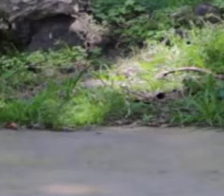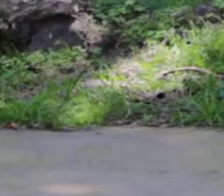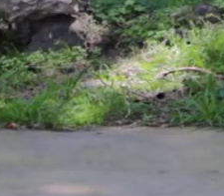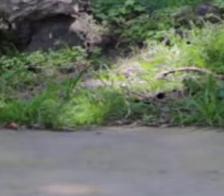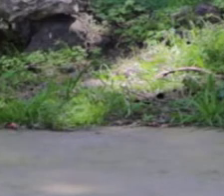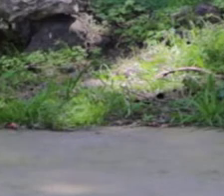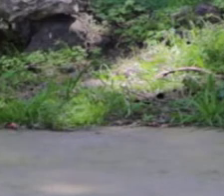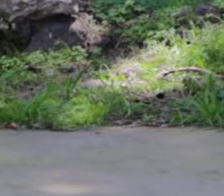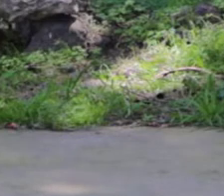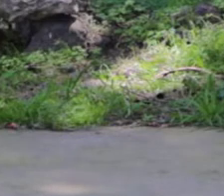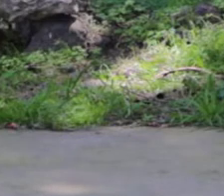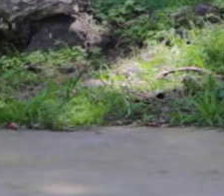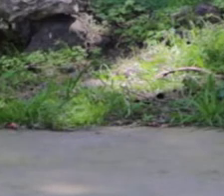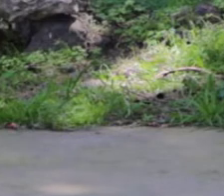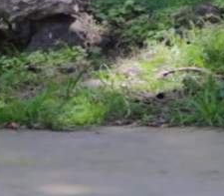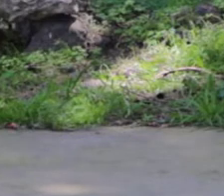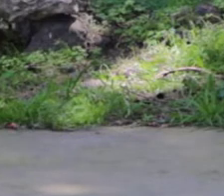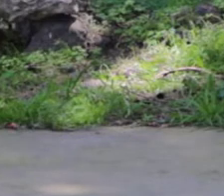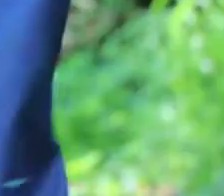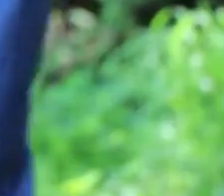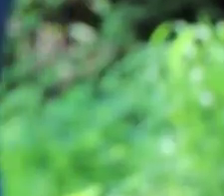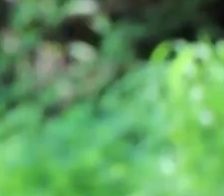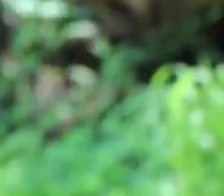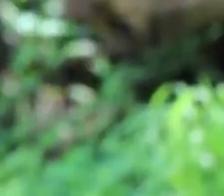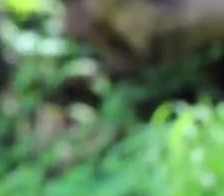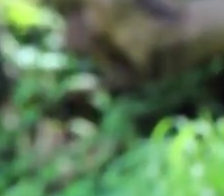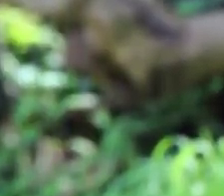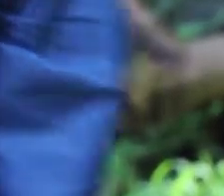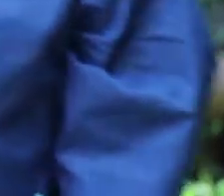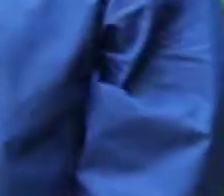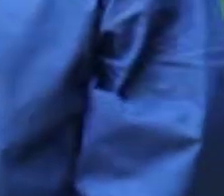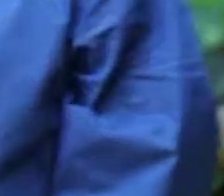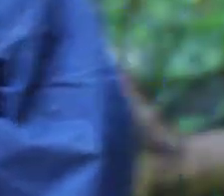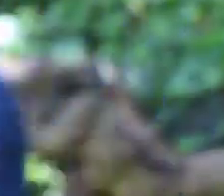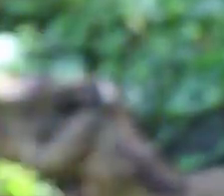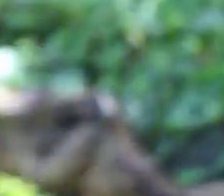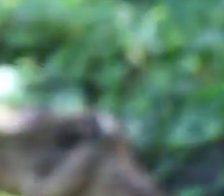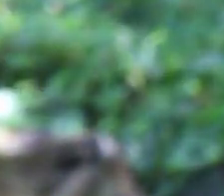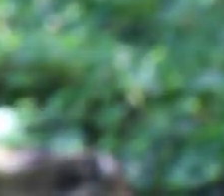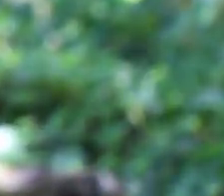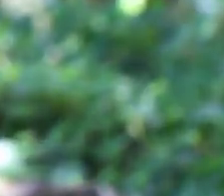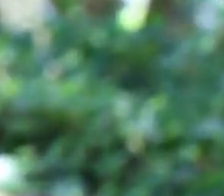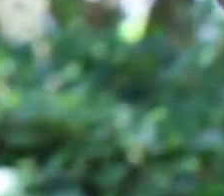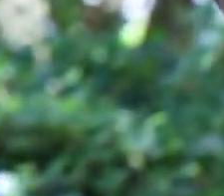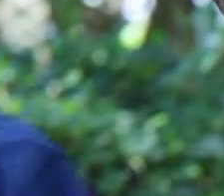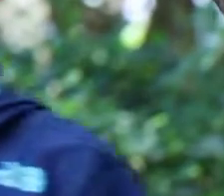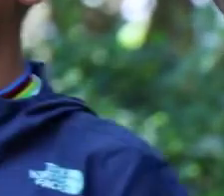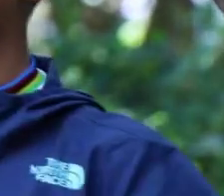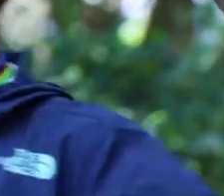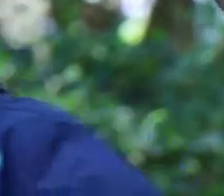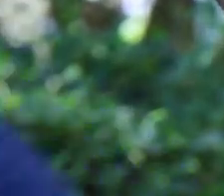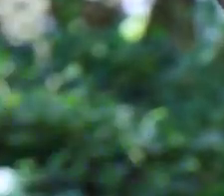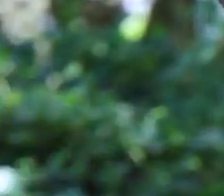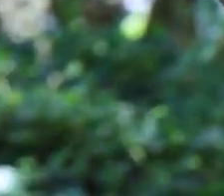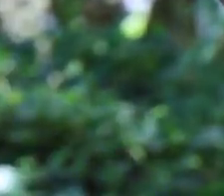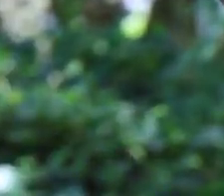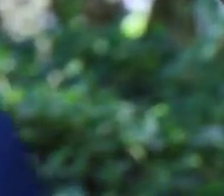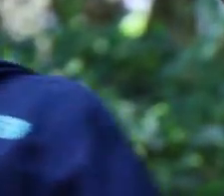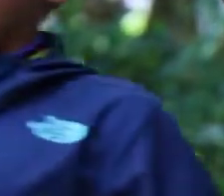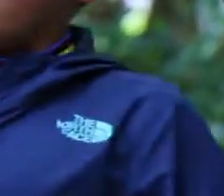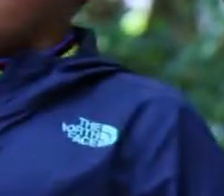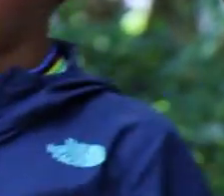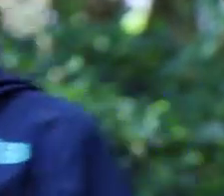Descansamos. Movemos nuestros piecitos, los pies, movemos los pies, nos relajamos, respiramos.